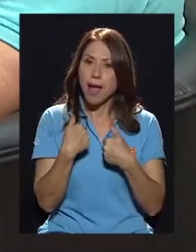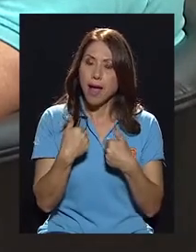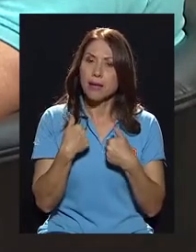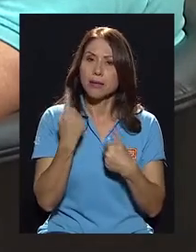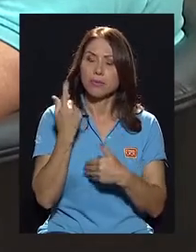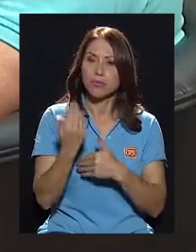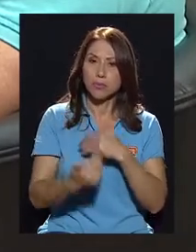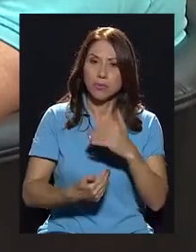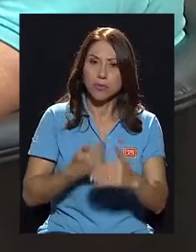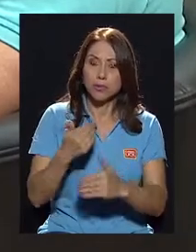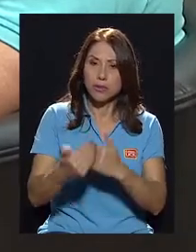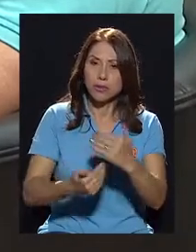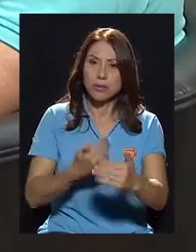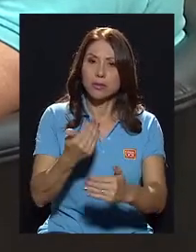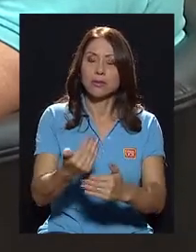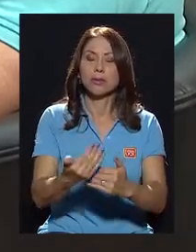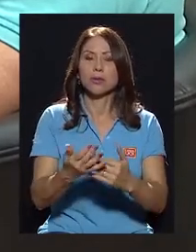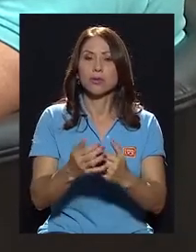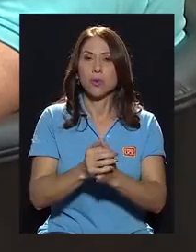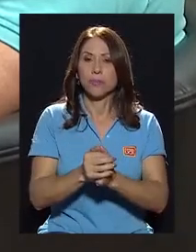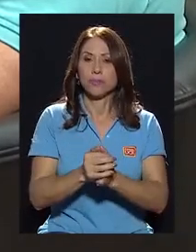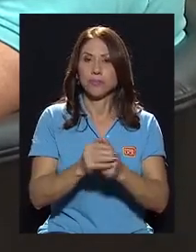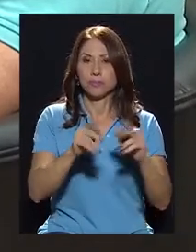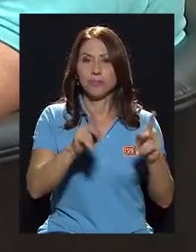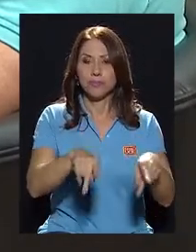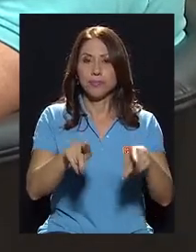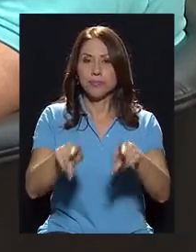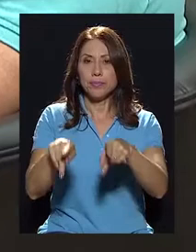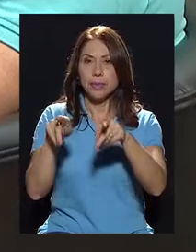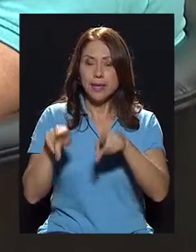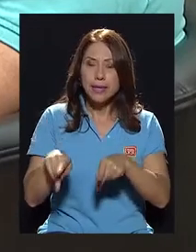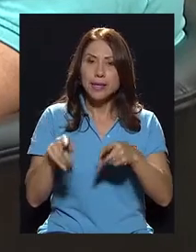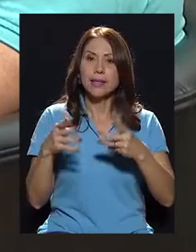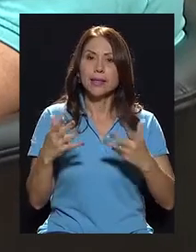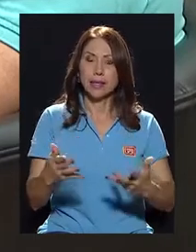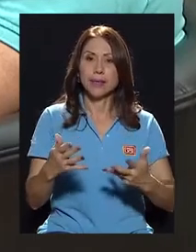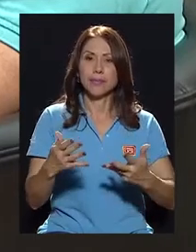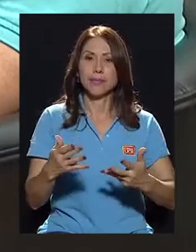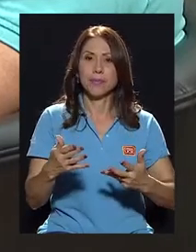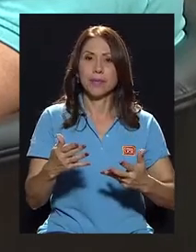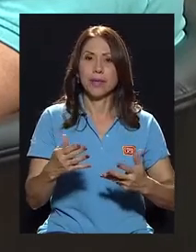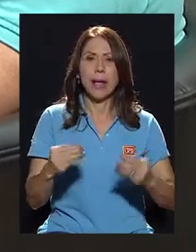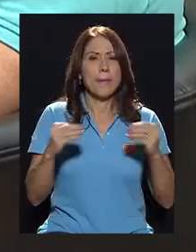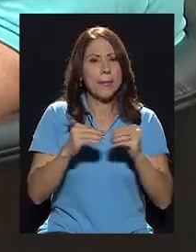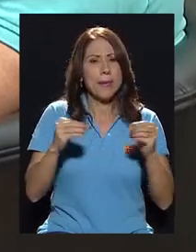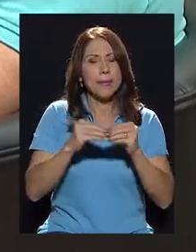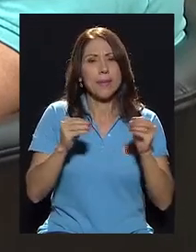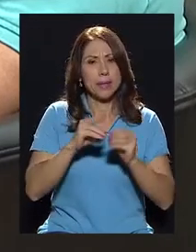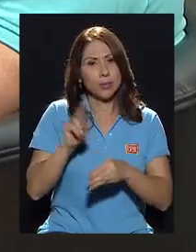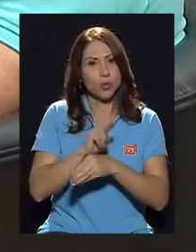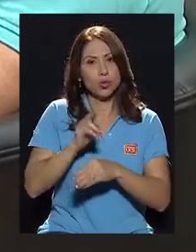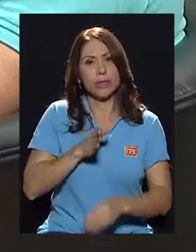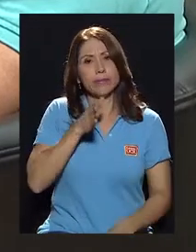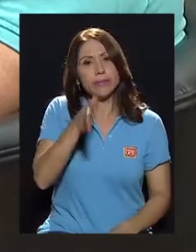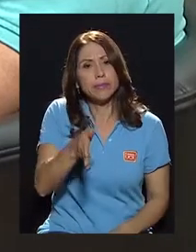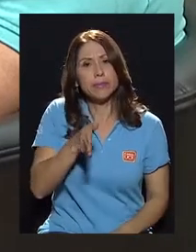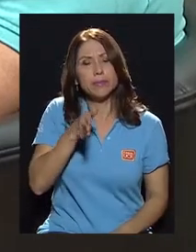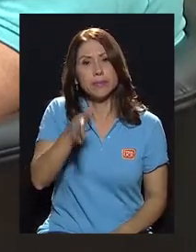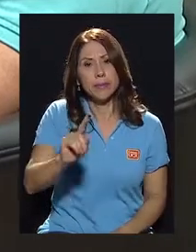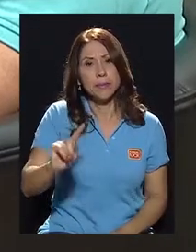proceso en que la gente recurra más al primer nivel de atención